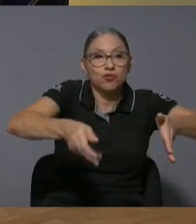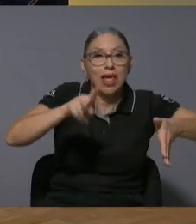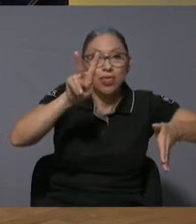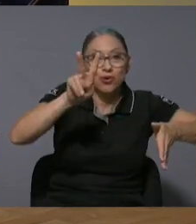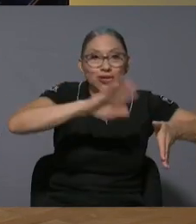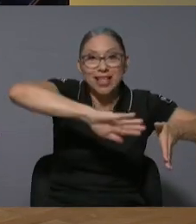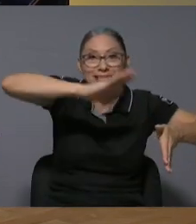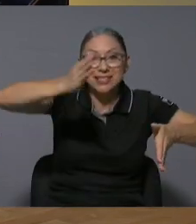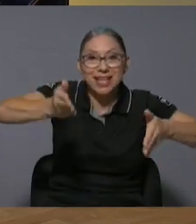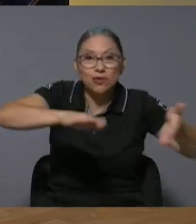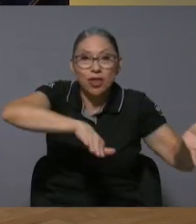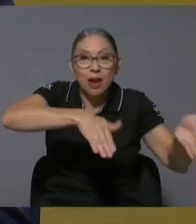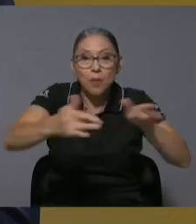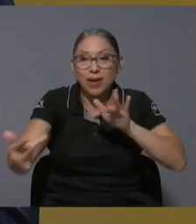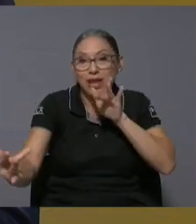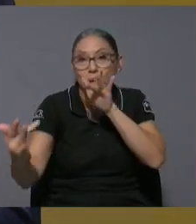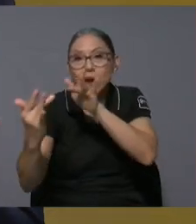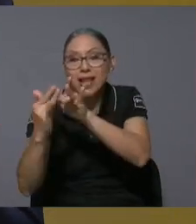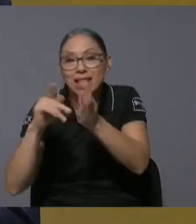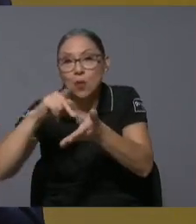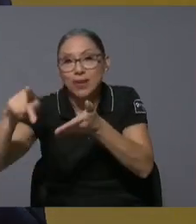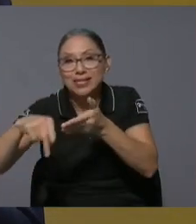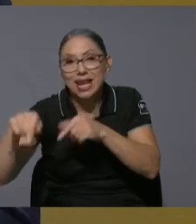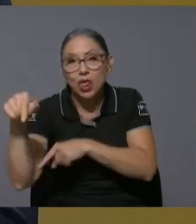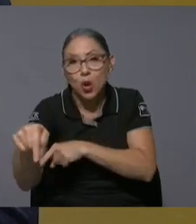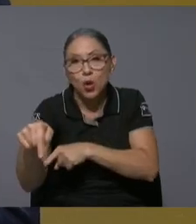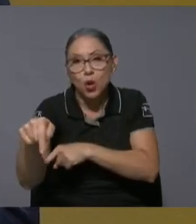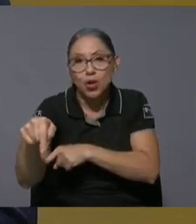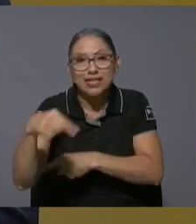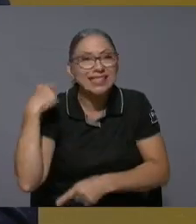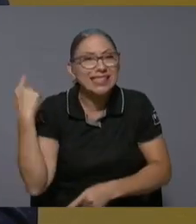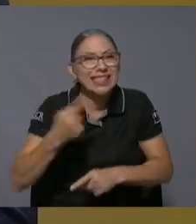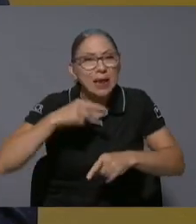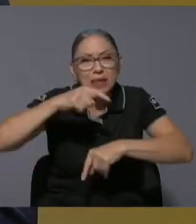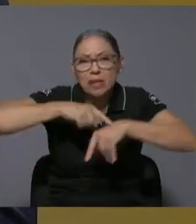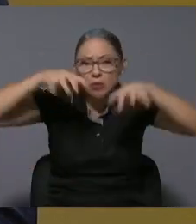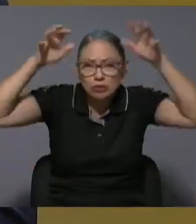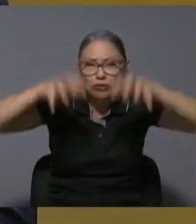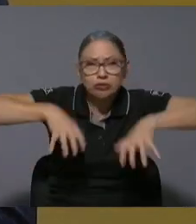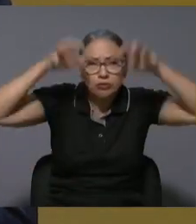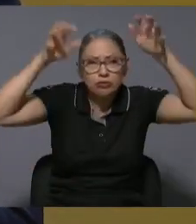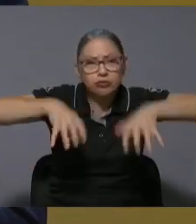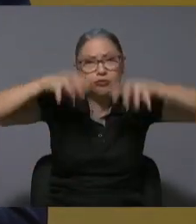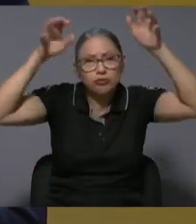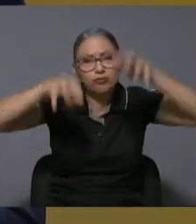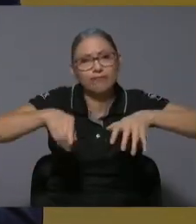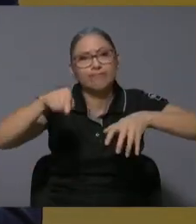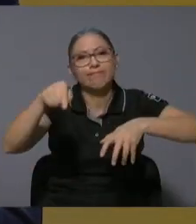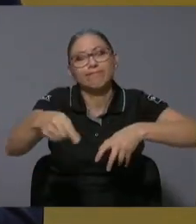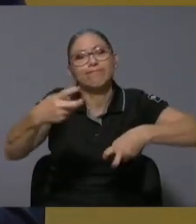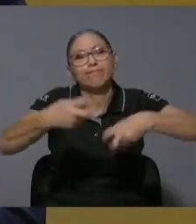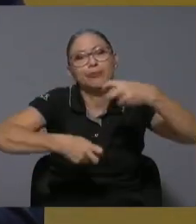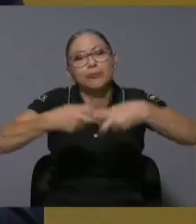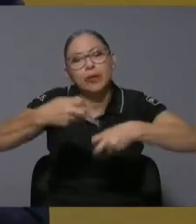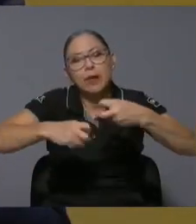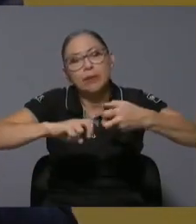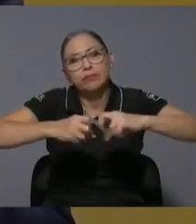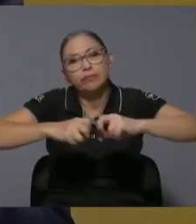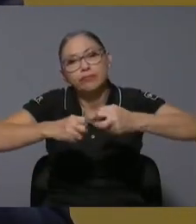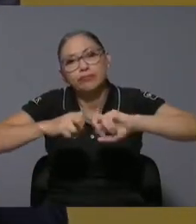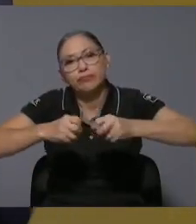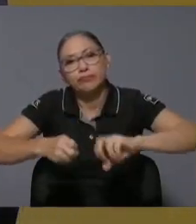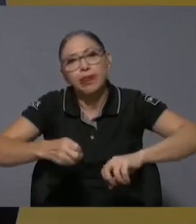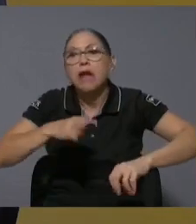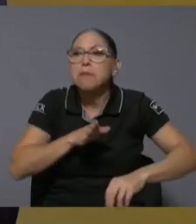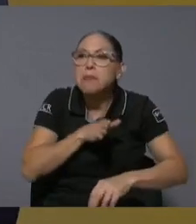muerte y nos conecta con Pérez Celedón es una ruta que todos los inviernos nos da problema y vamos y la atendemos si de alguna manera